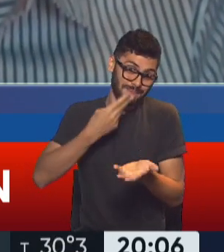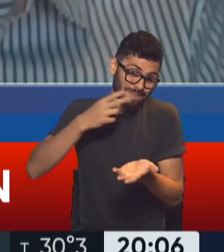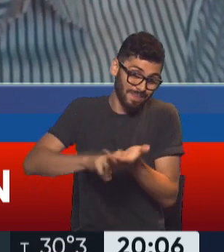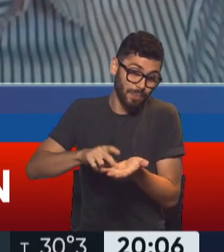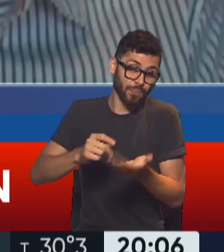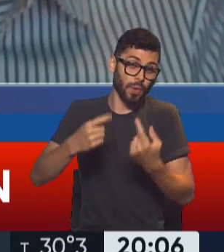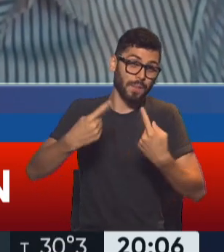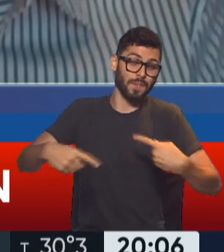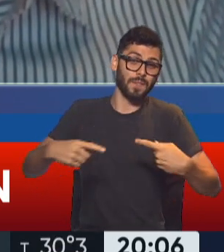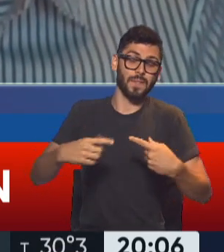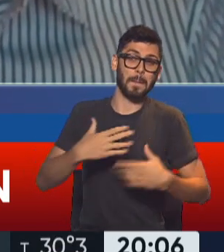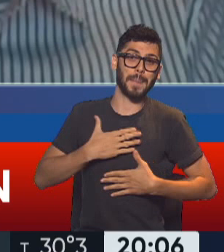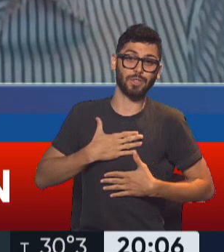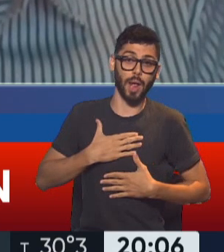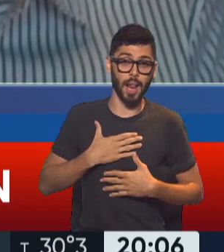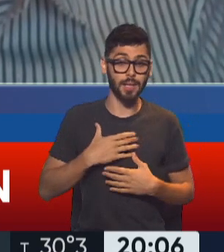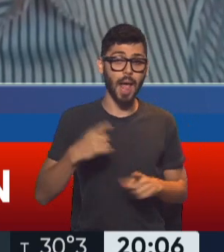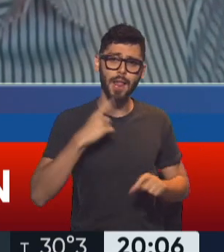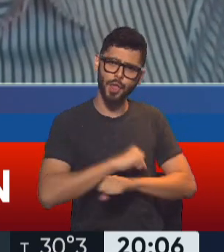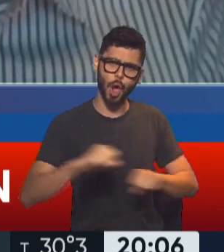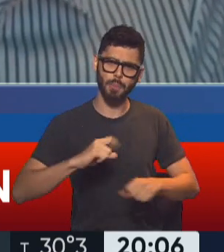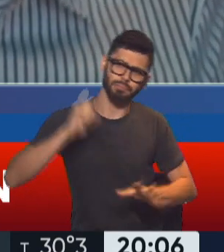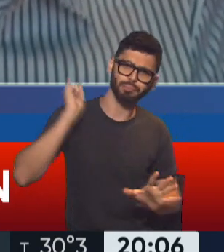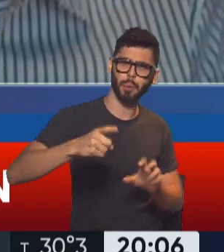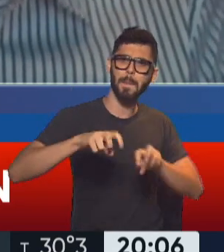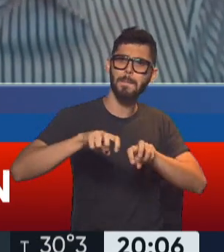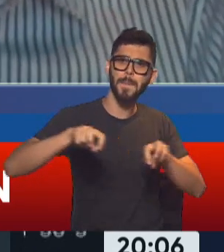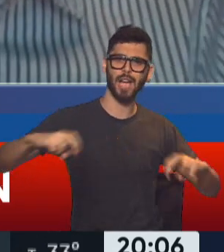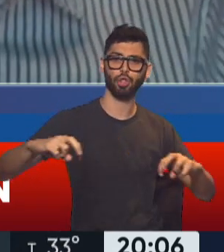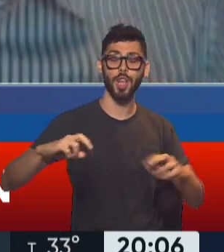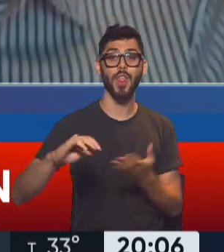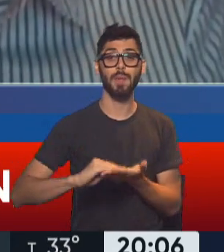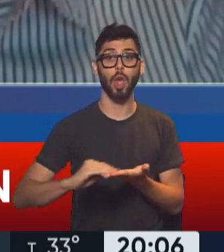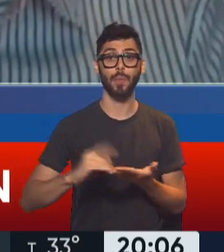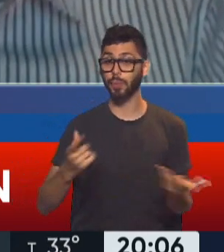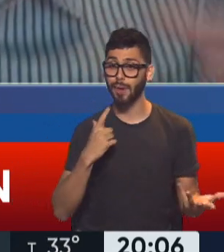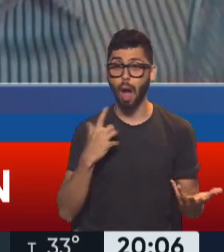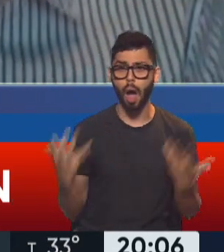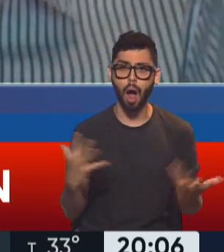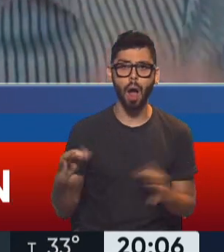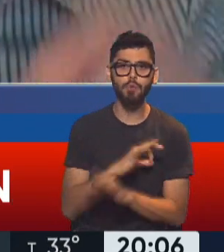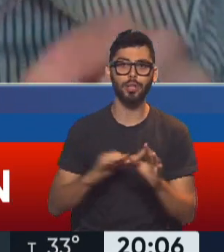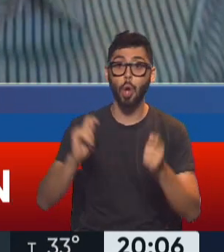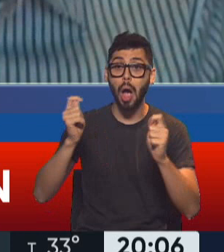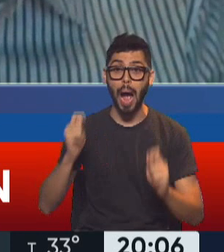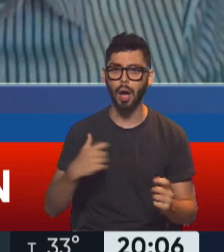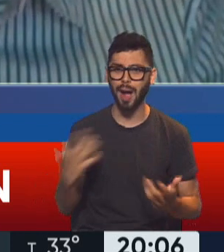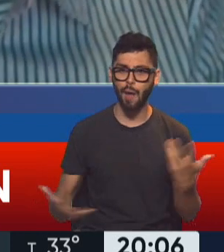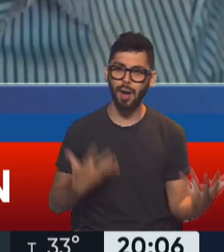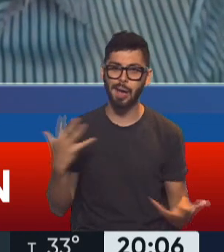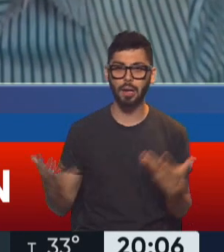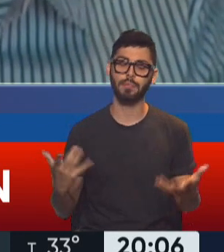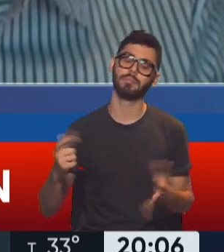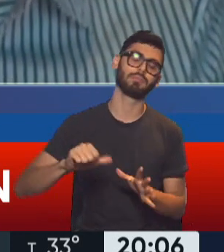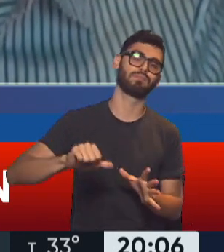el Frente de Todos, los agarró desprevenidos, les impuso la mayoría en la Cámara de Diputados, les cambió todo el proyecto y ahora es el Frente de Todos